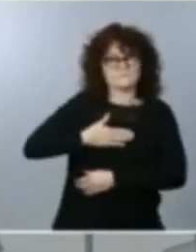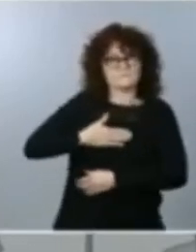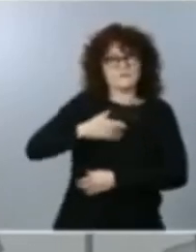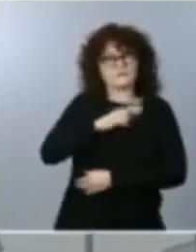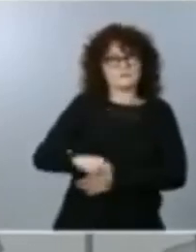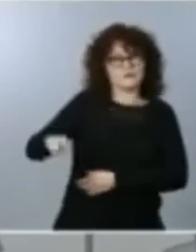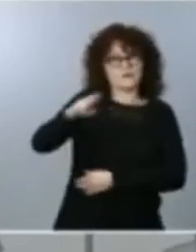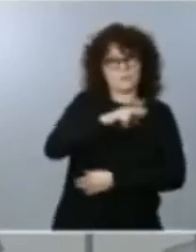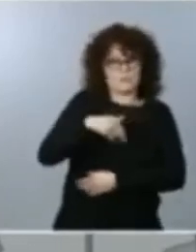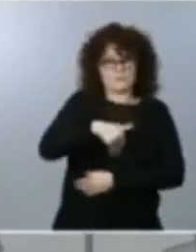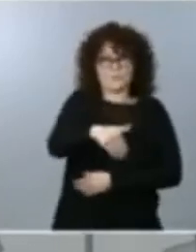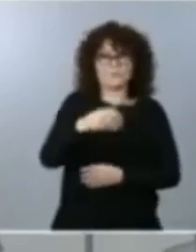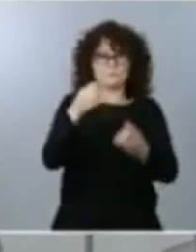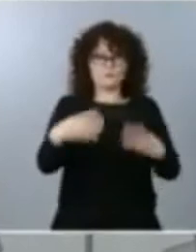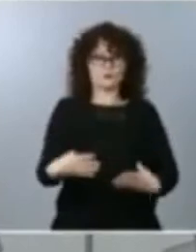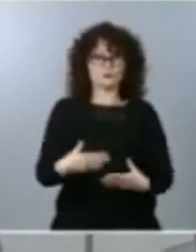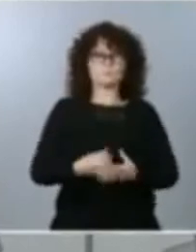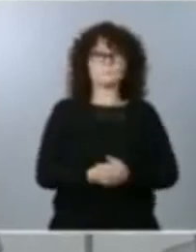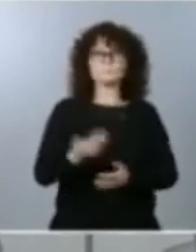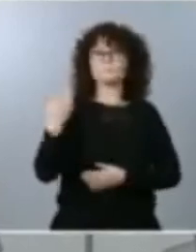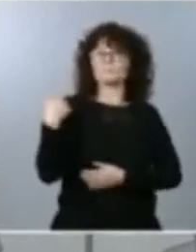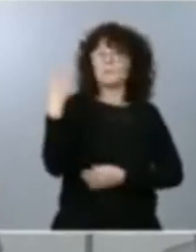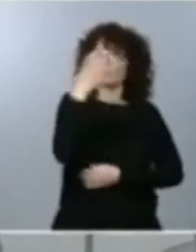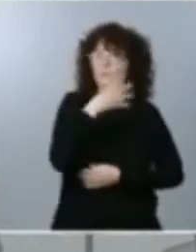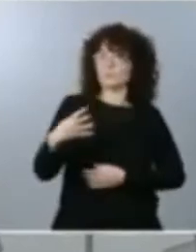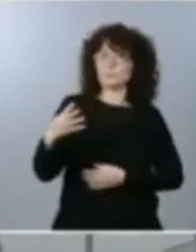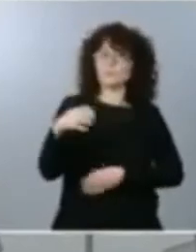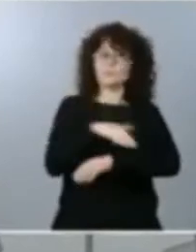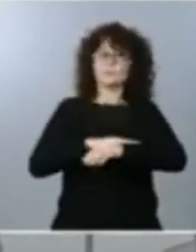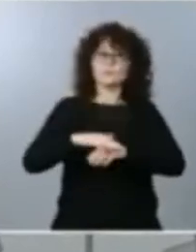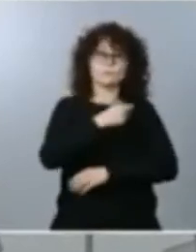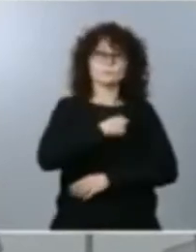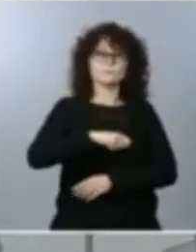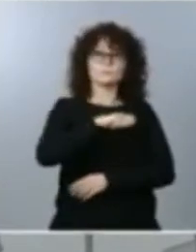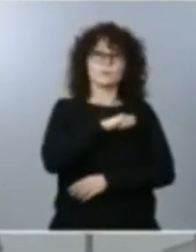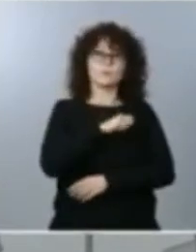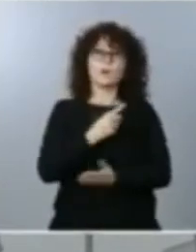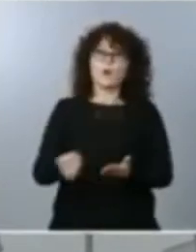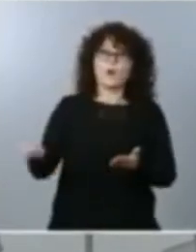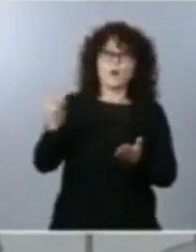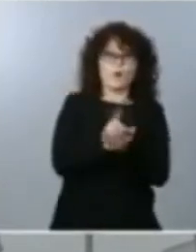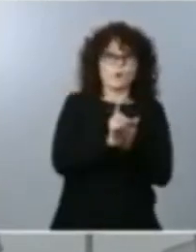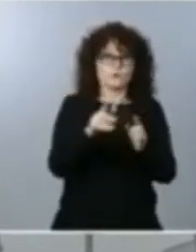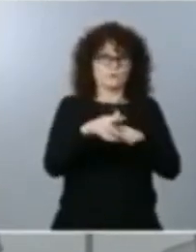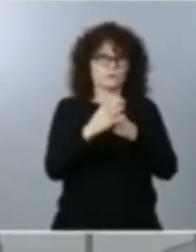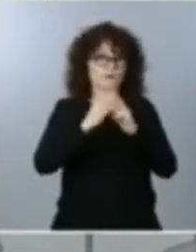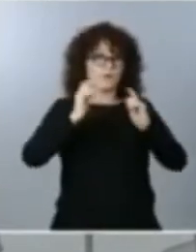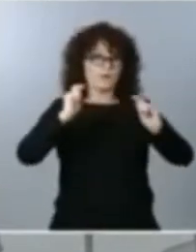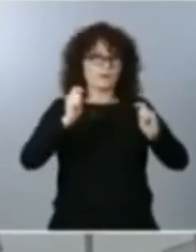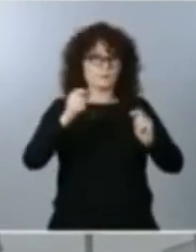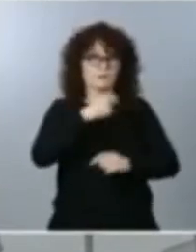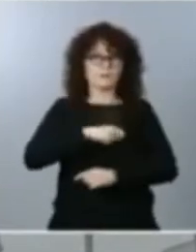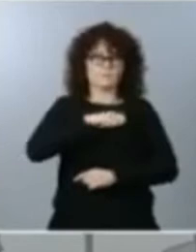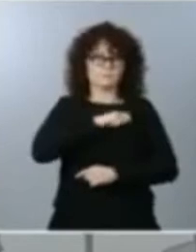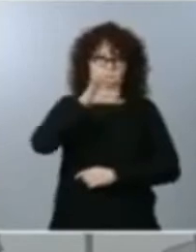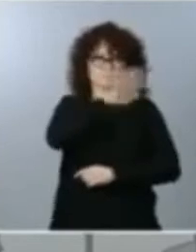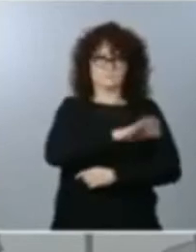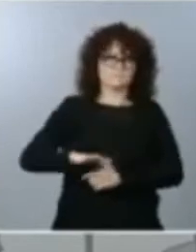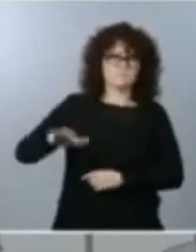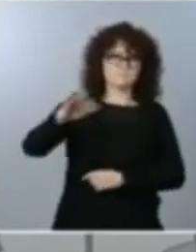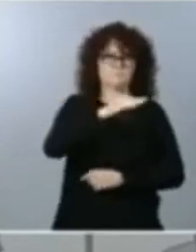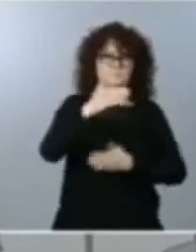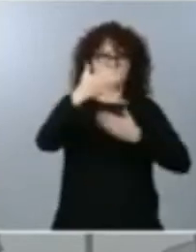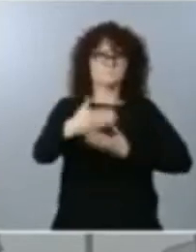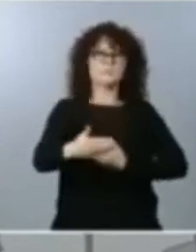semanas, como saben, el Gobierno de España decretó nuevamente el estado de alarma en todo el país durante un periodo de seis meses